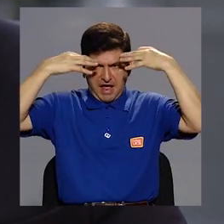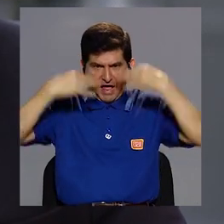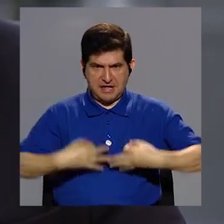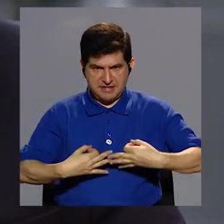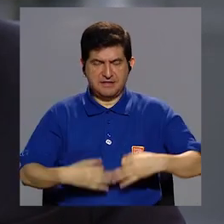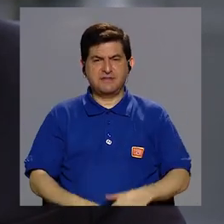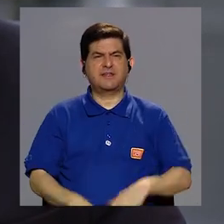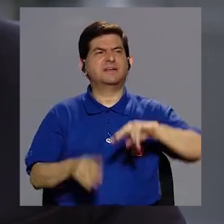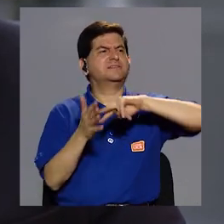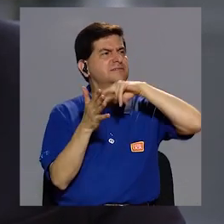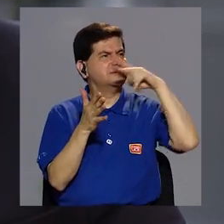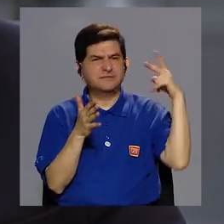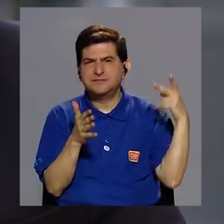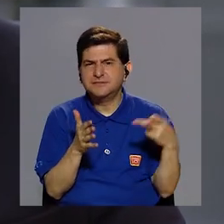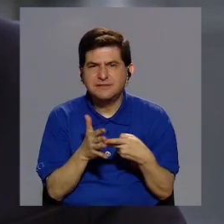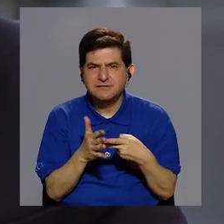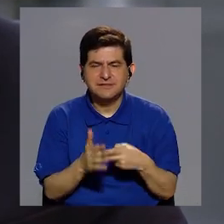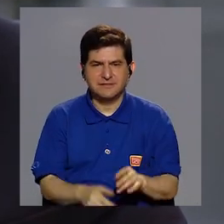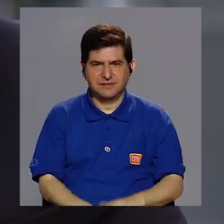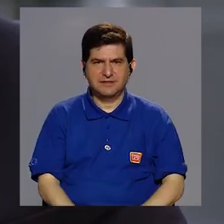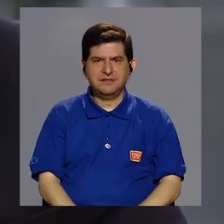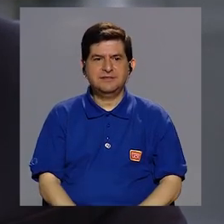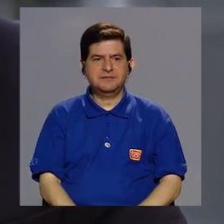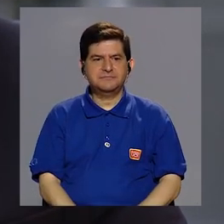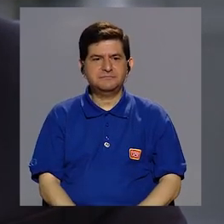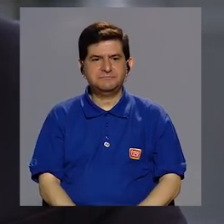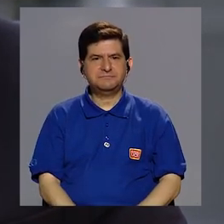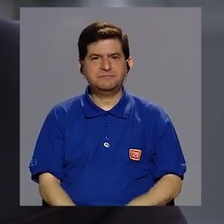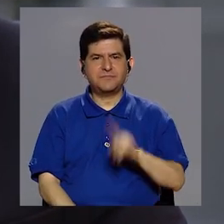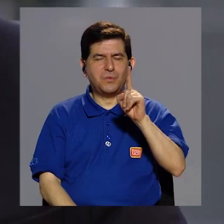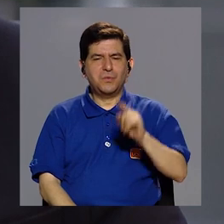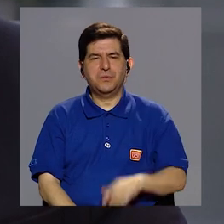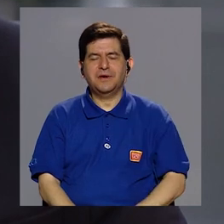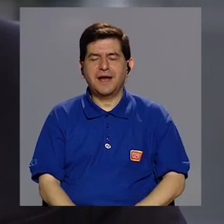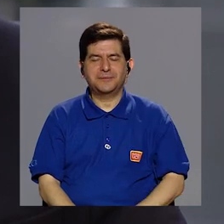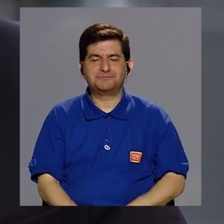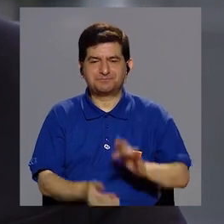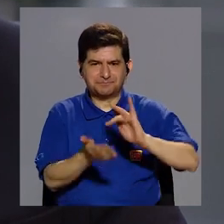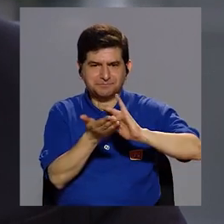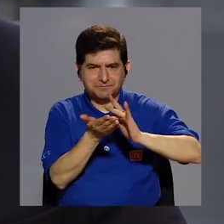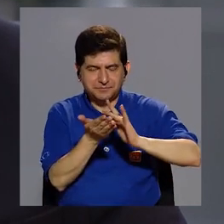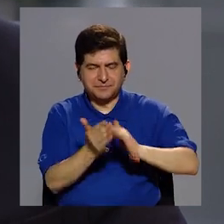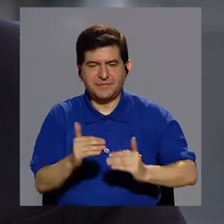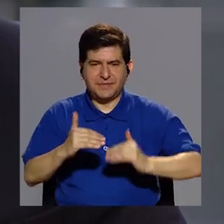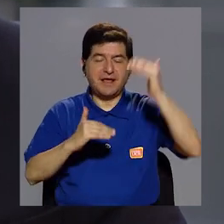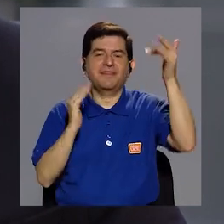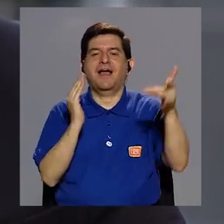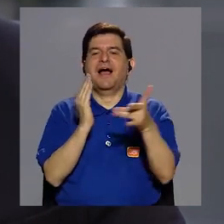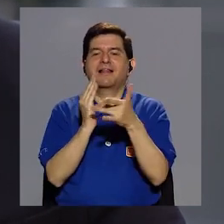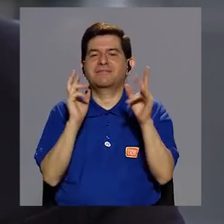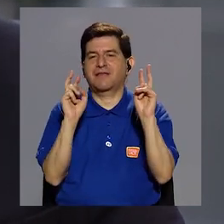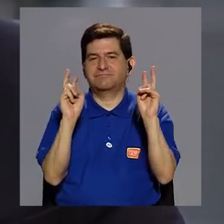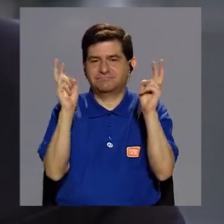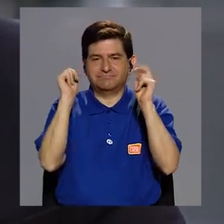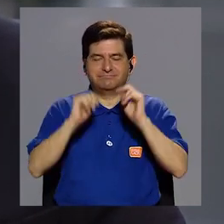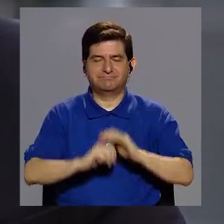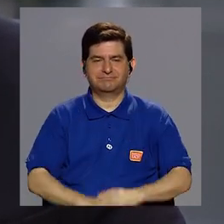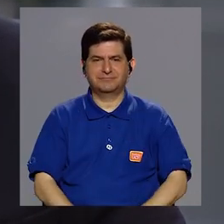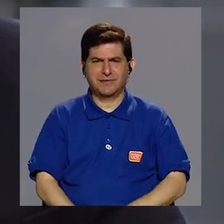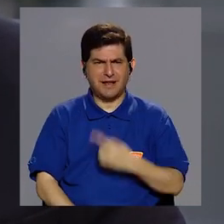actividad física viene siendo como una medicina de alta tecnología.